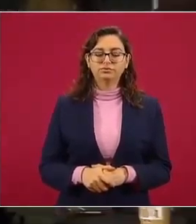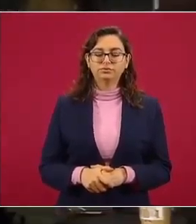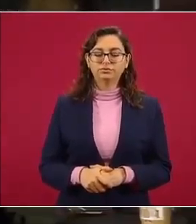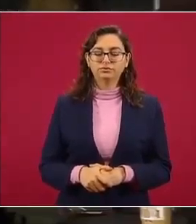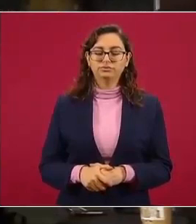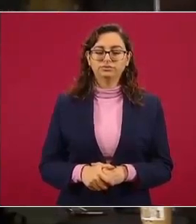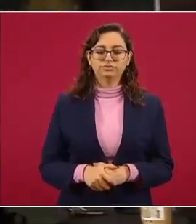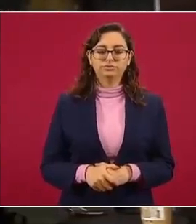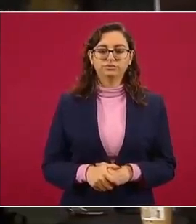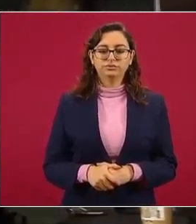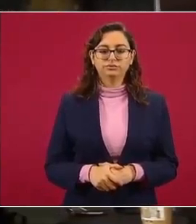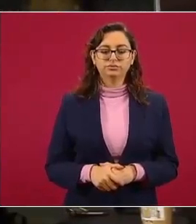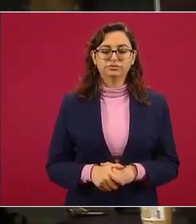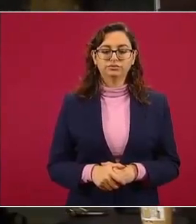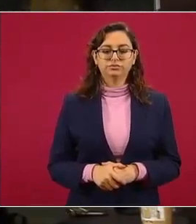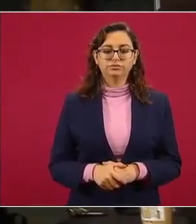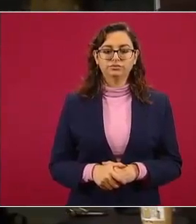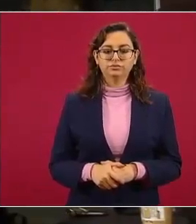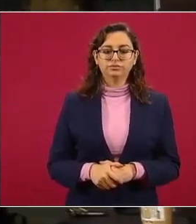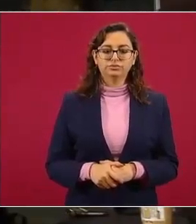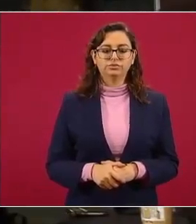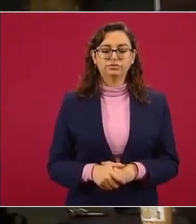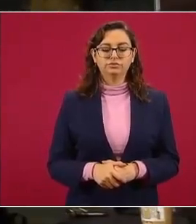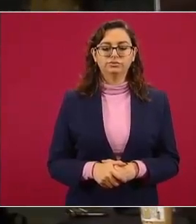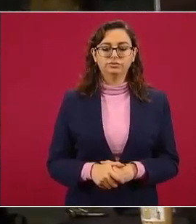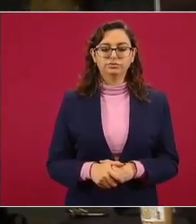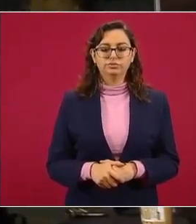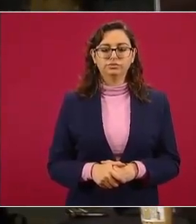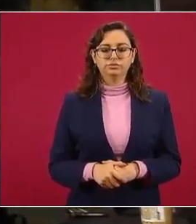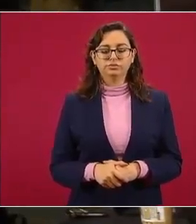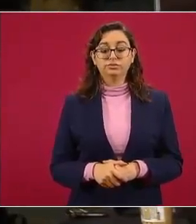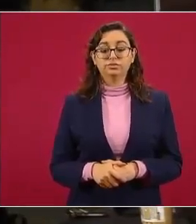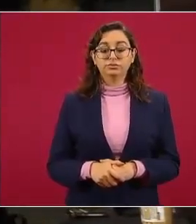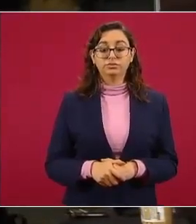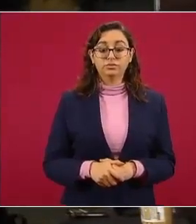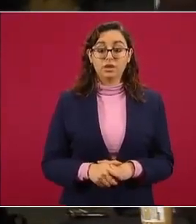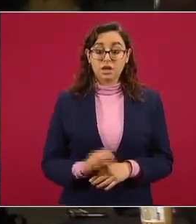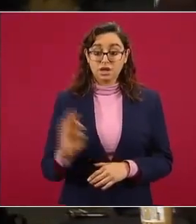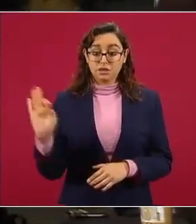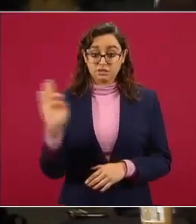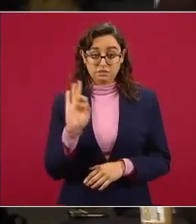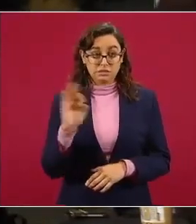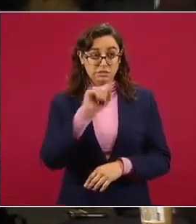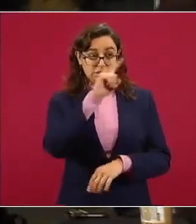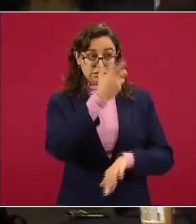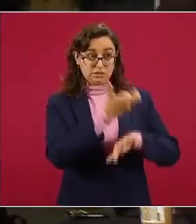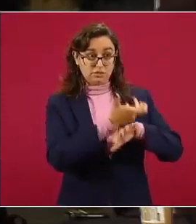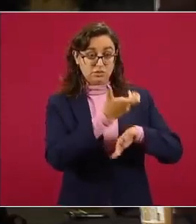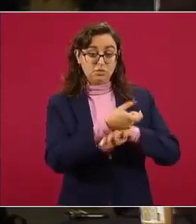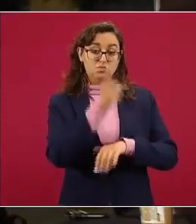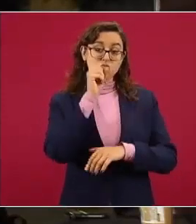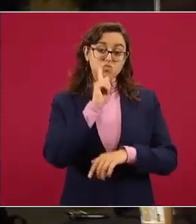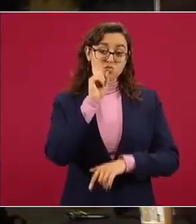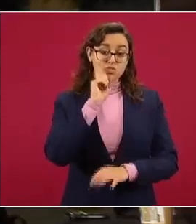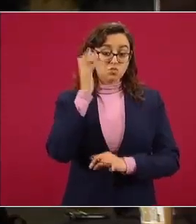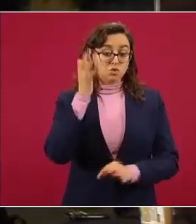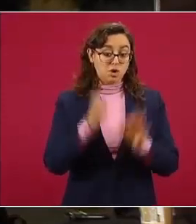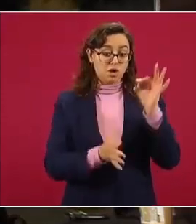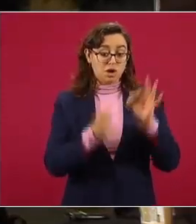se permita la jueza autorice que venga para México el exsecretario